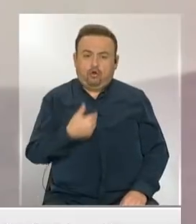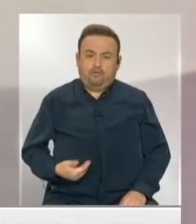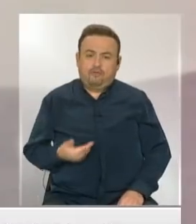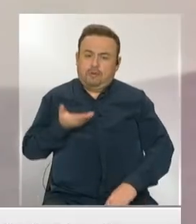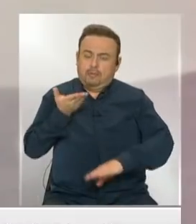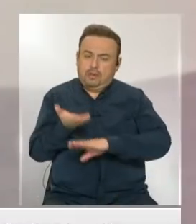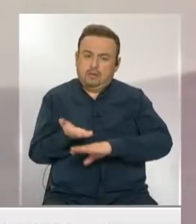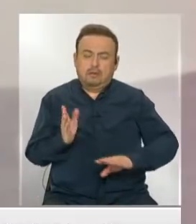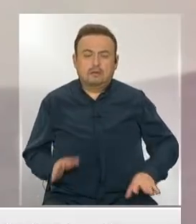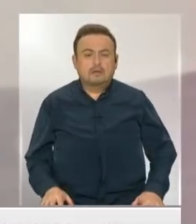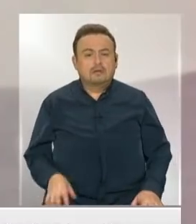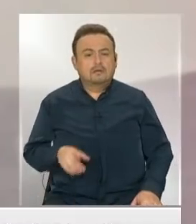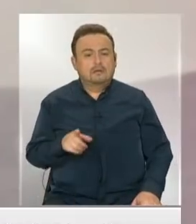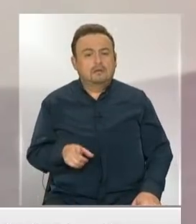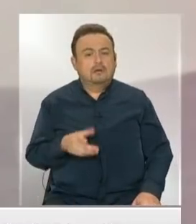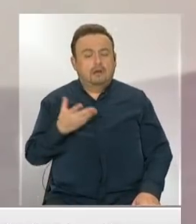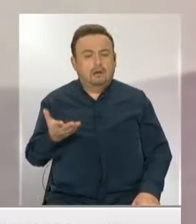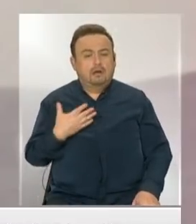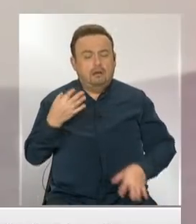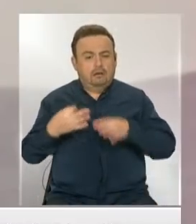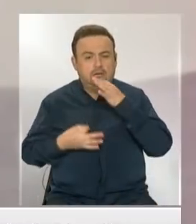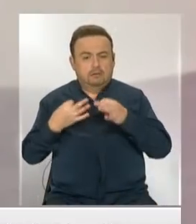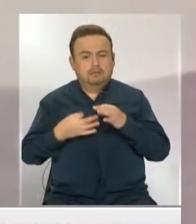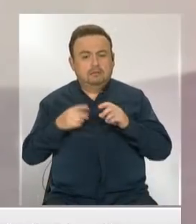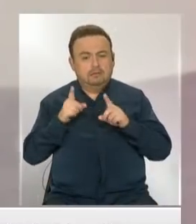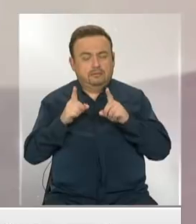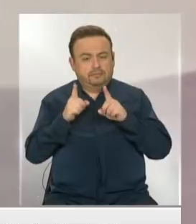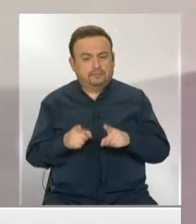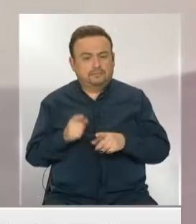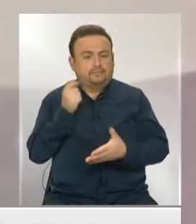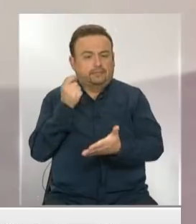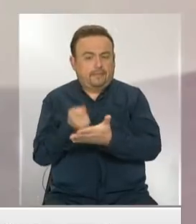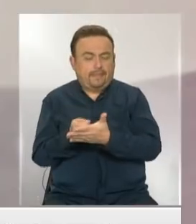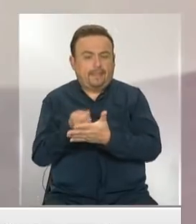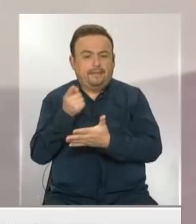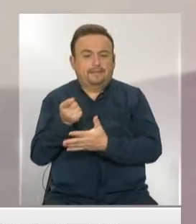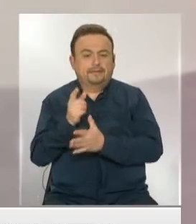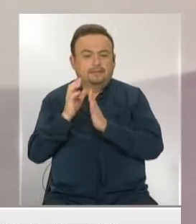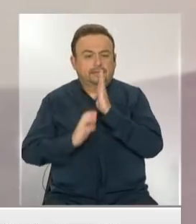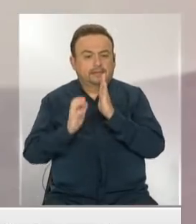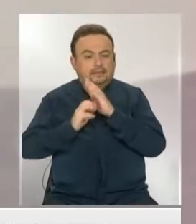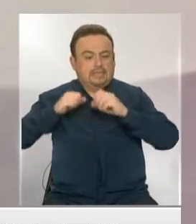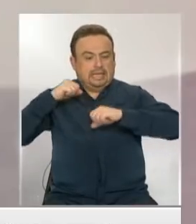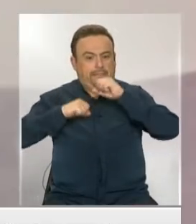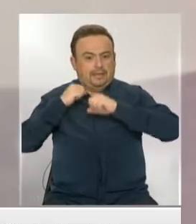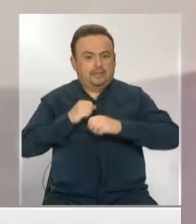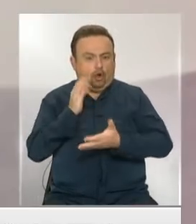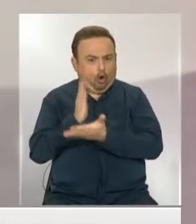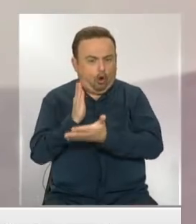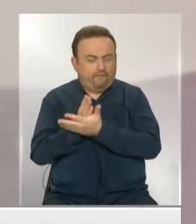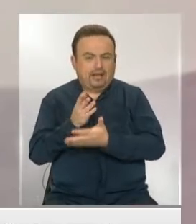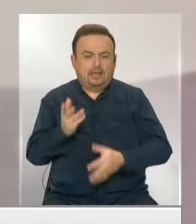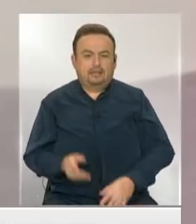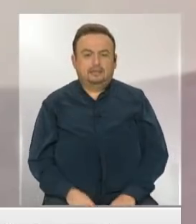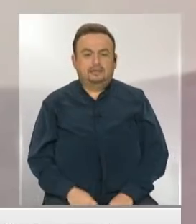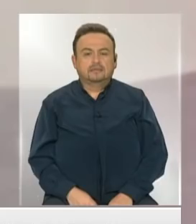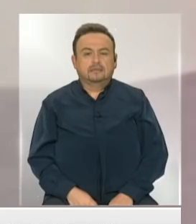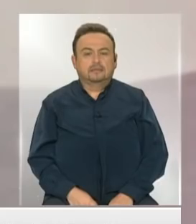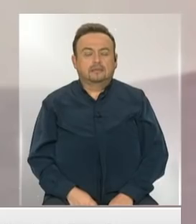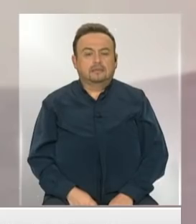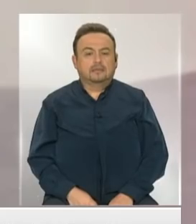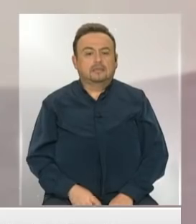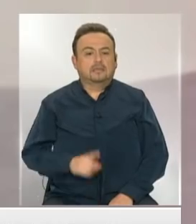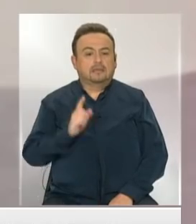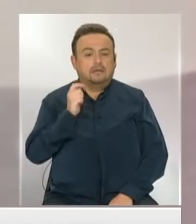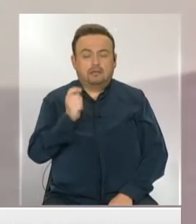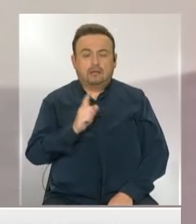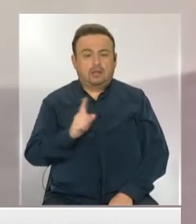Y junto con ello, el Poder Judicial, que finalmente tiene que fallar respecto a aquellos casos en donde haya declaración y